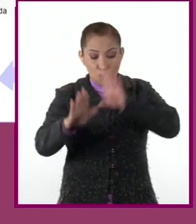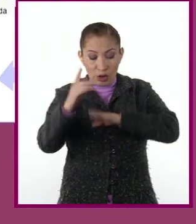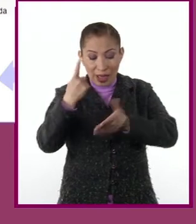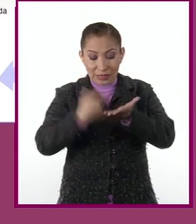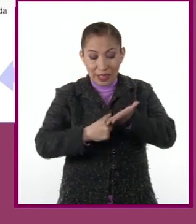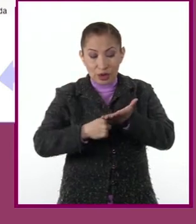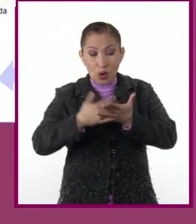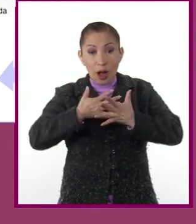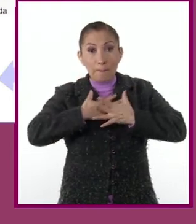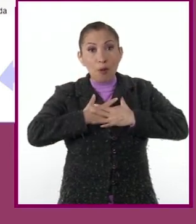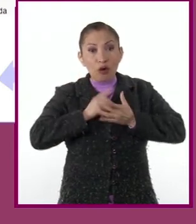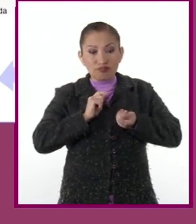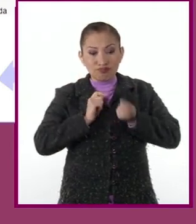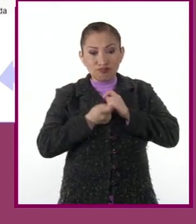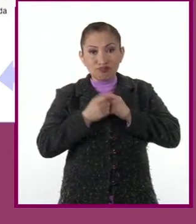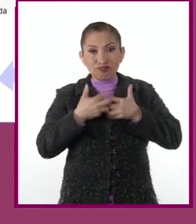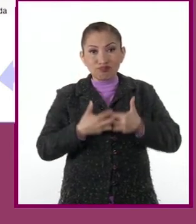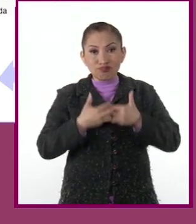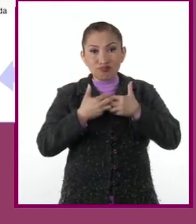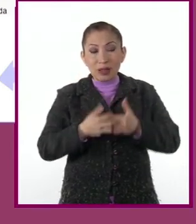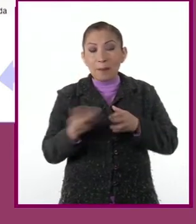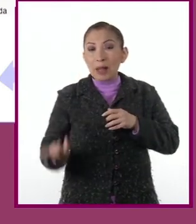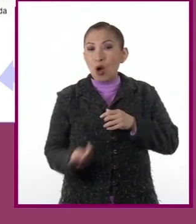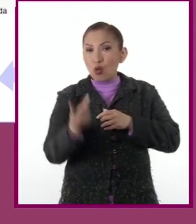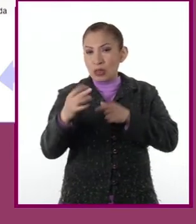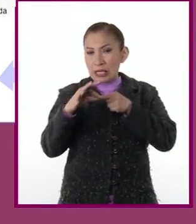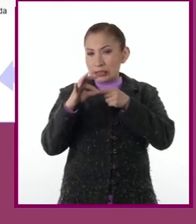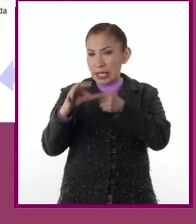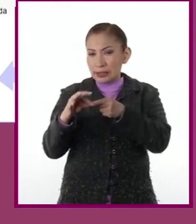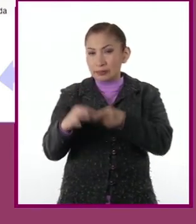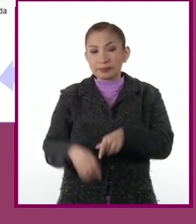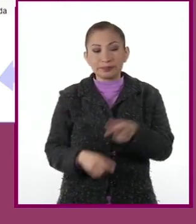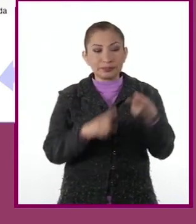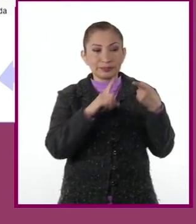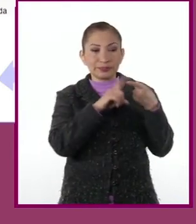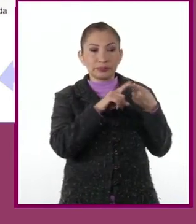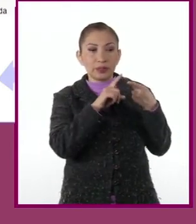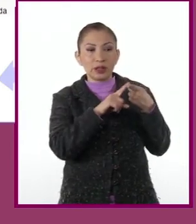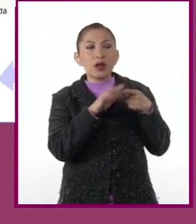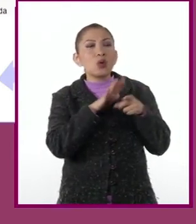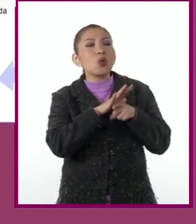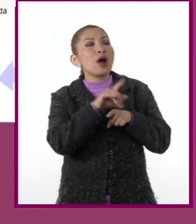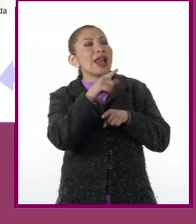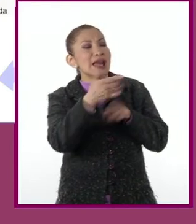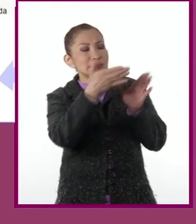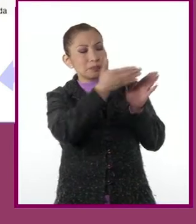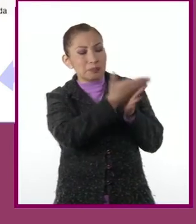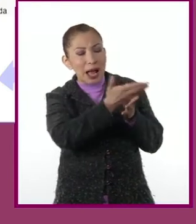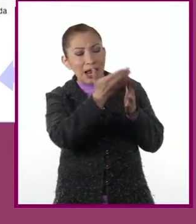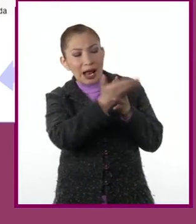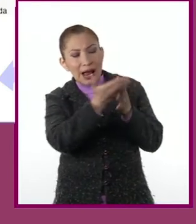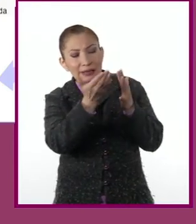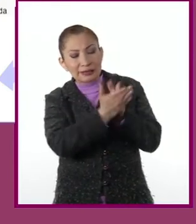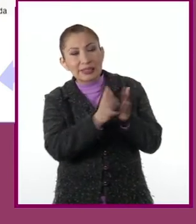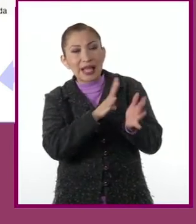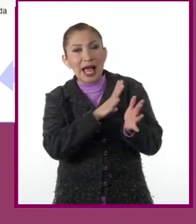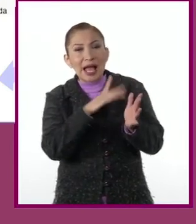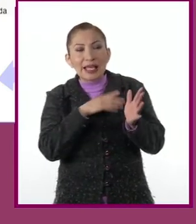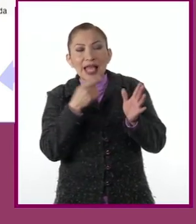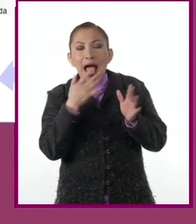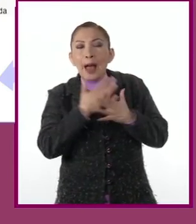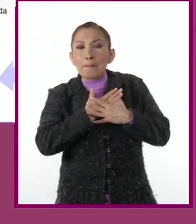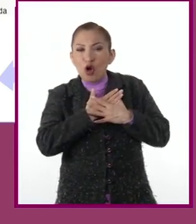genera el amor y nuestras preguntas guías fueran 1. ¿Cuáles son las etapas que experimenta el amor?